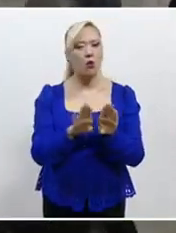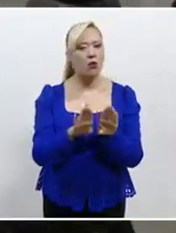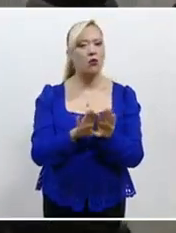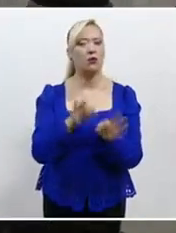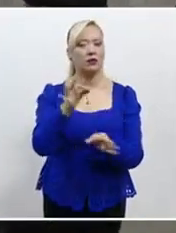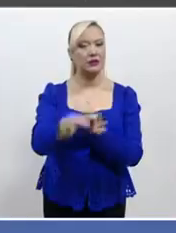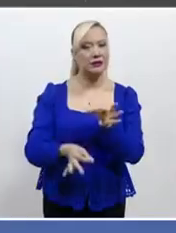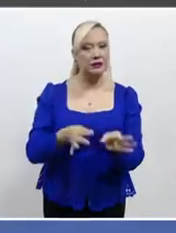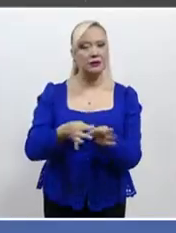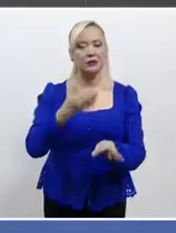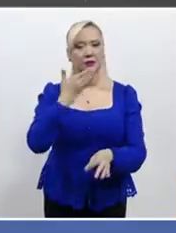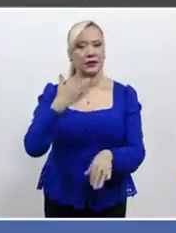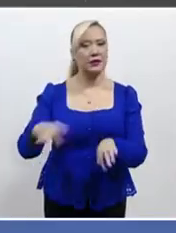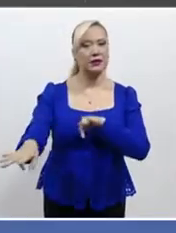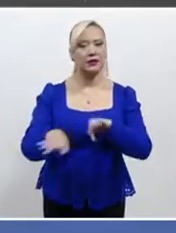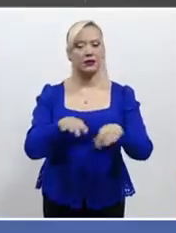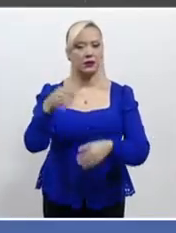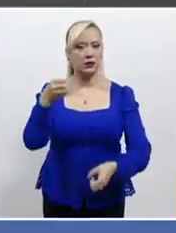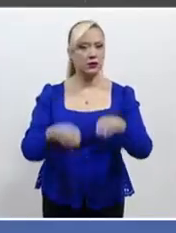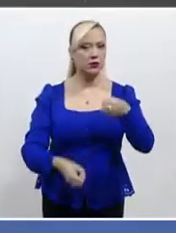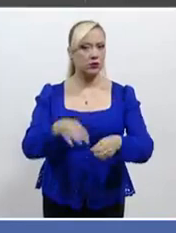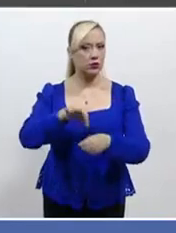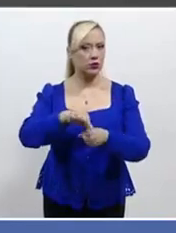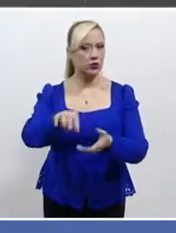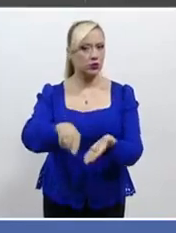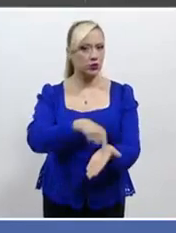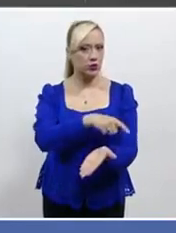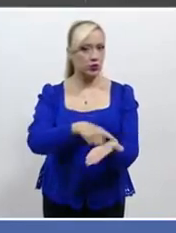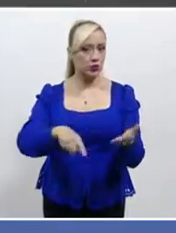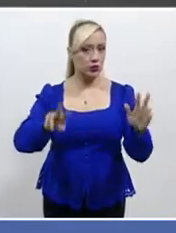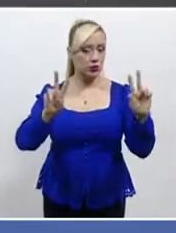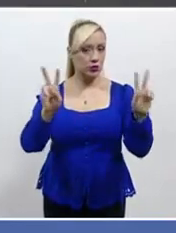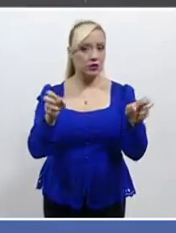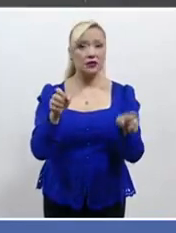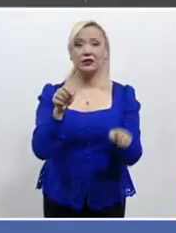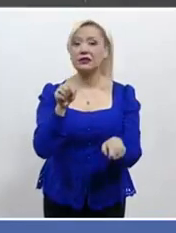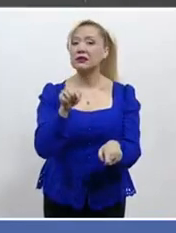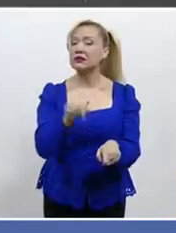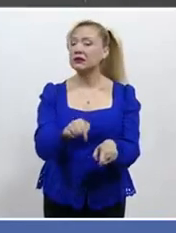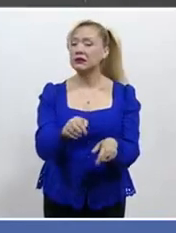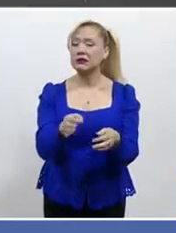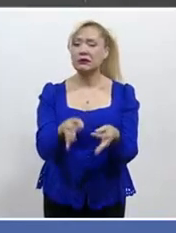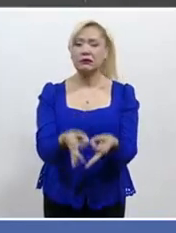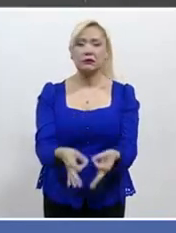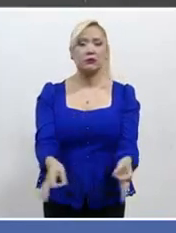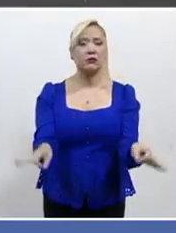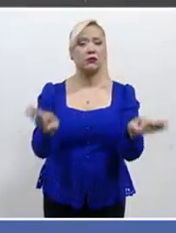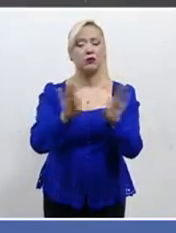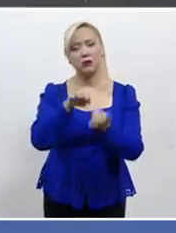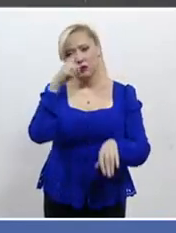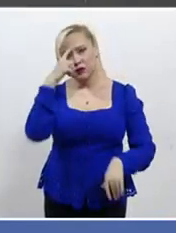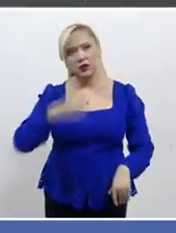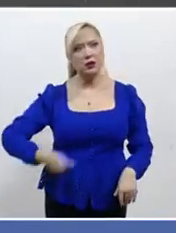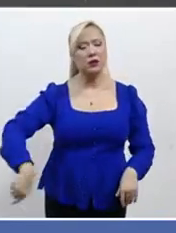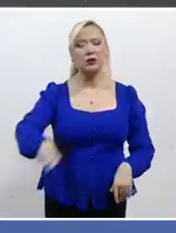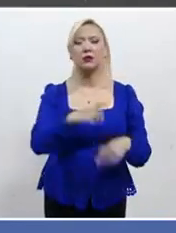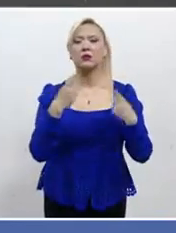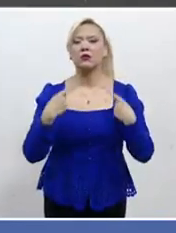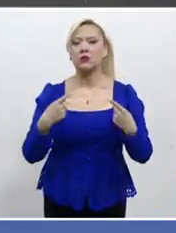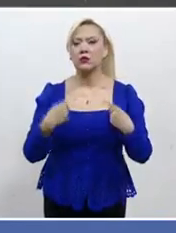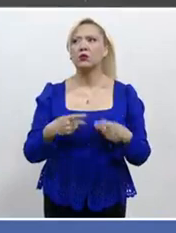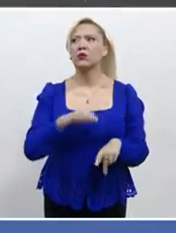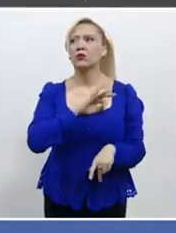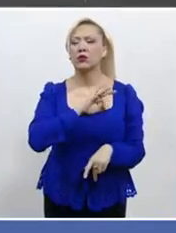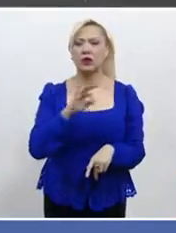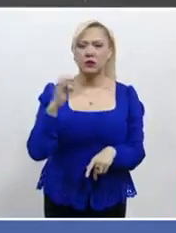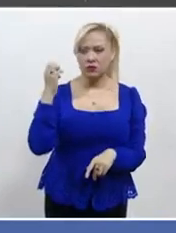electoral. Las normas éticas deben servir como un referente para que la ciudadanía también pueda